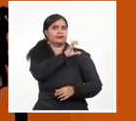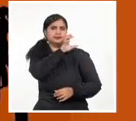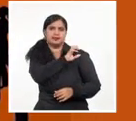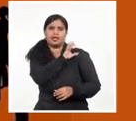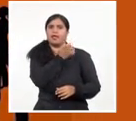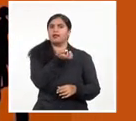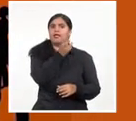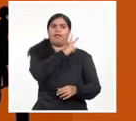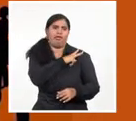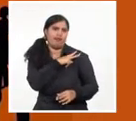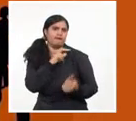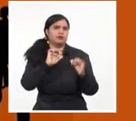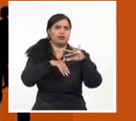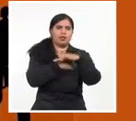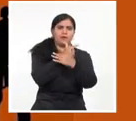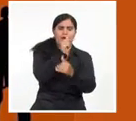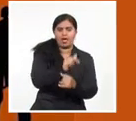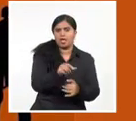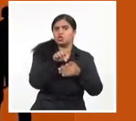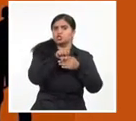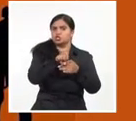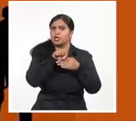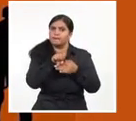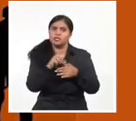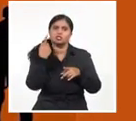encuentran en diferentes misiones en el exterior.